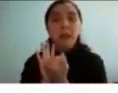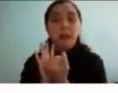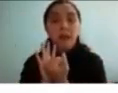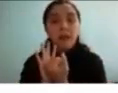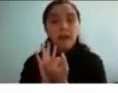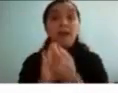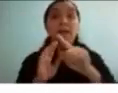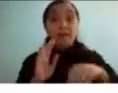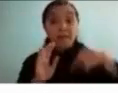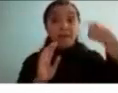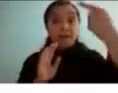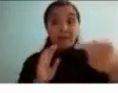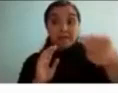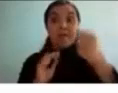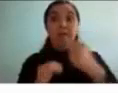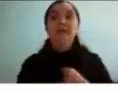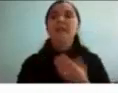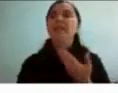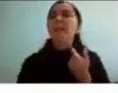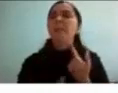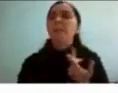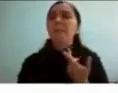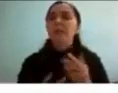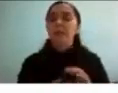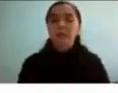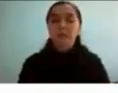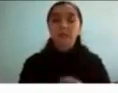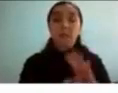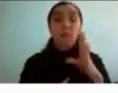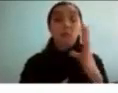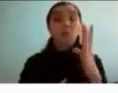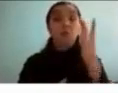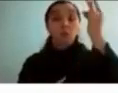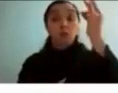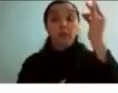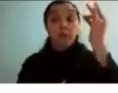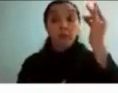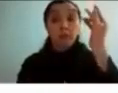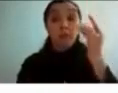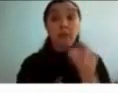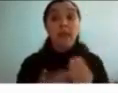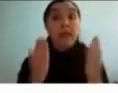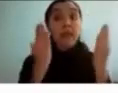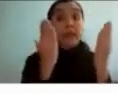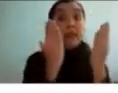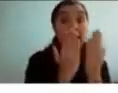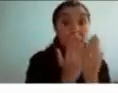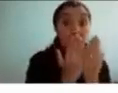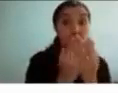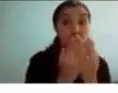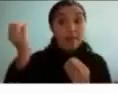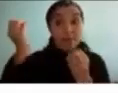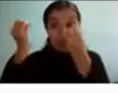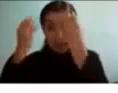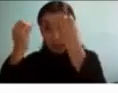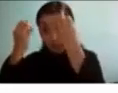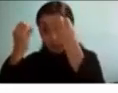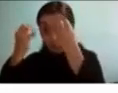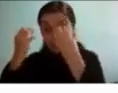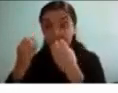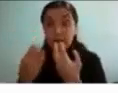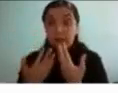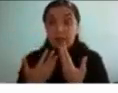después y lo que vino después es que te das cuenta de que estudiar y aprender no solamente por tu gusto sino que tienes un